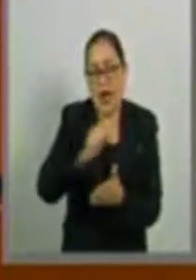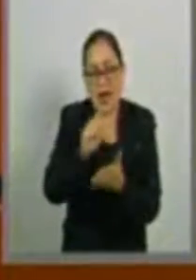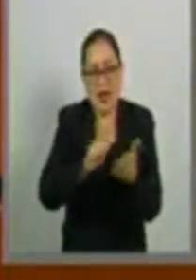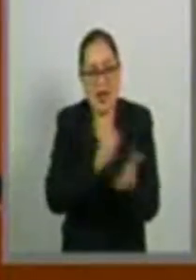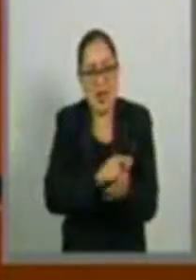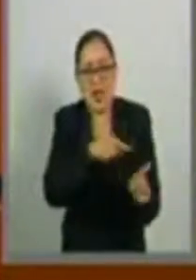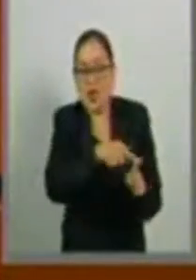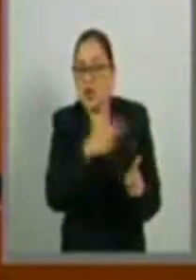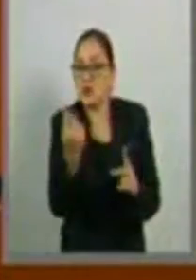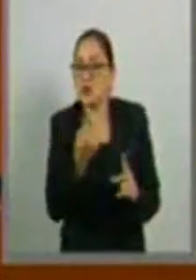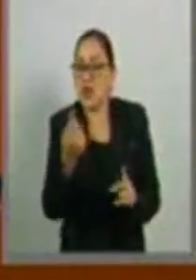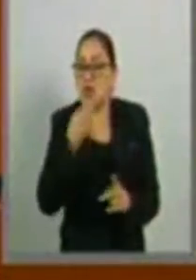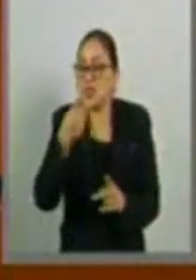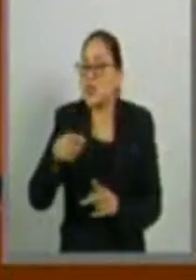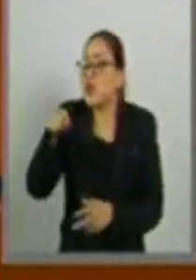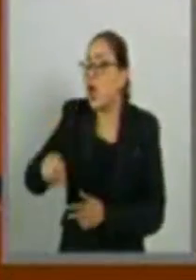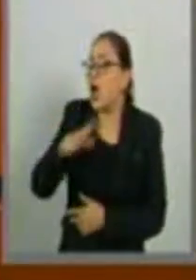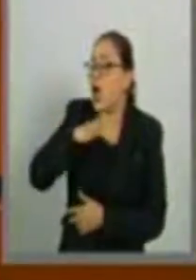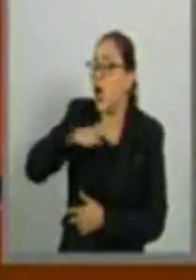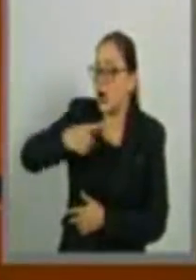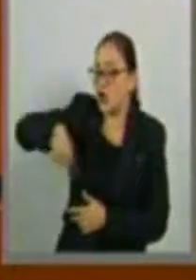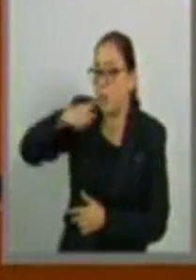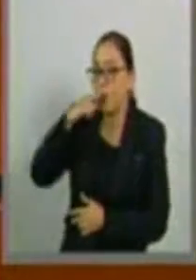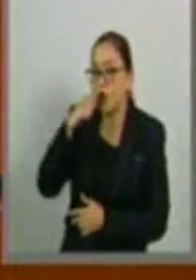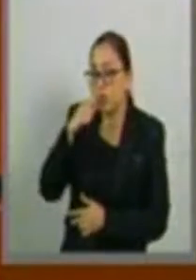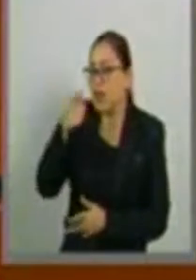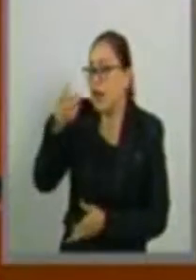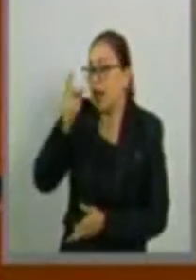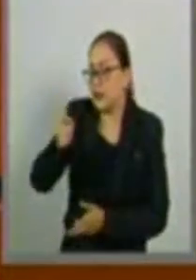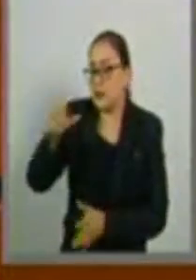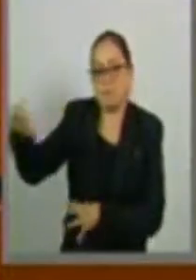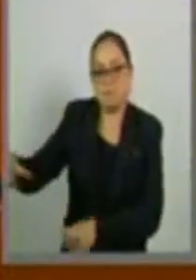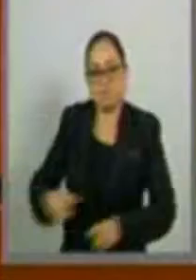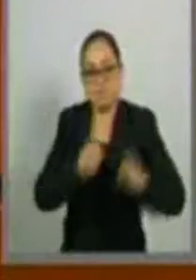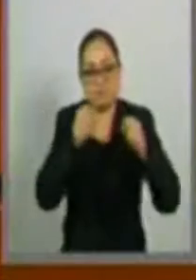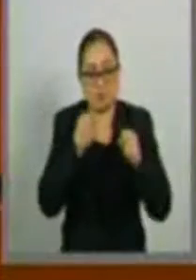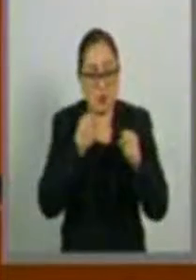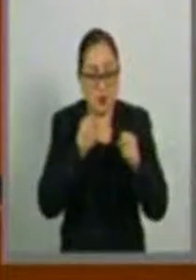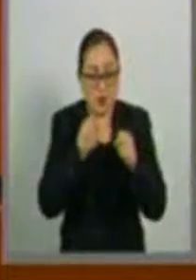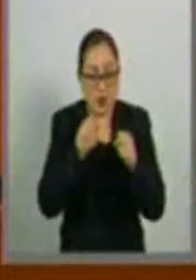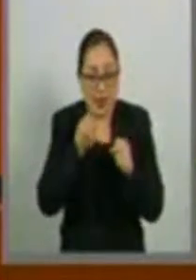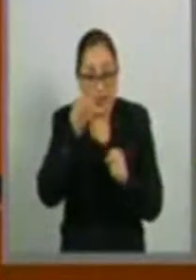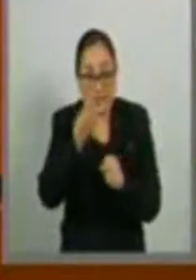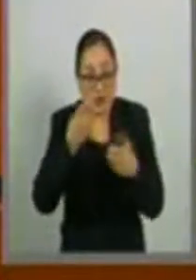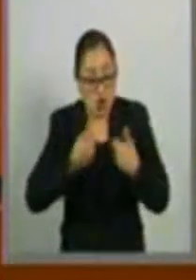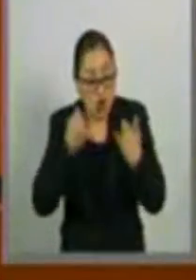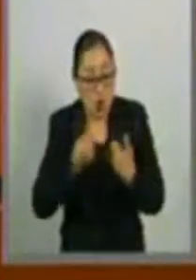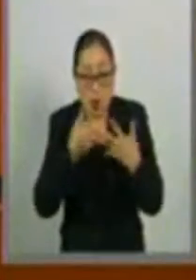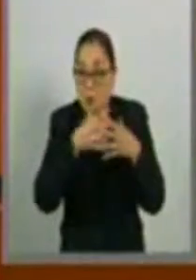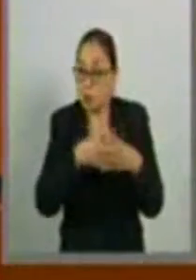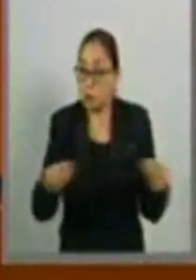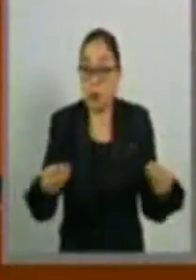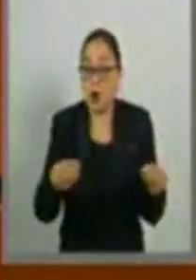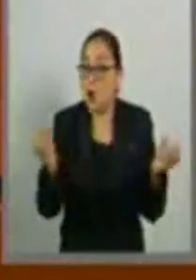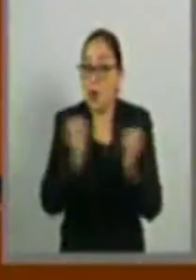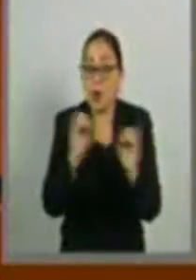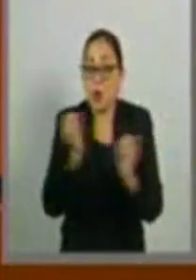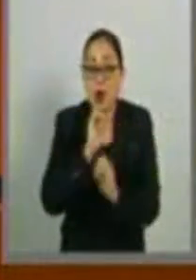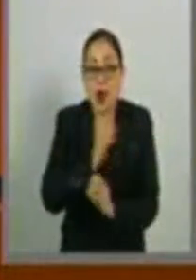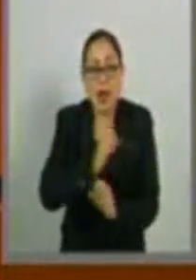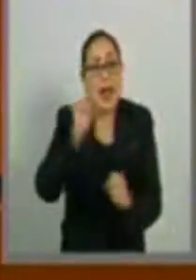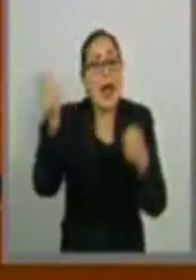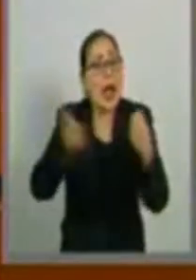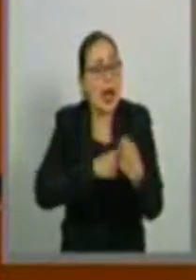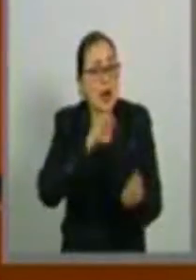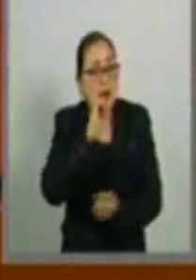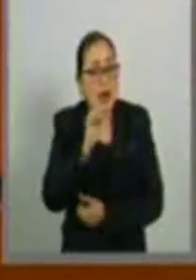como policías, los levantan. Es fecha que no se sabe nada de estos tres jóvenes tres jóvenes que ya mereció el